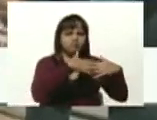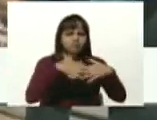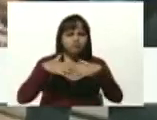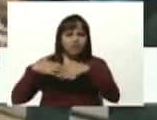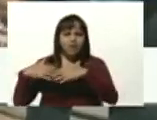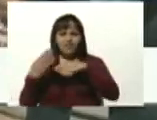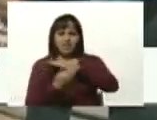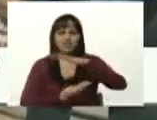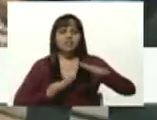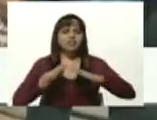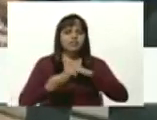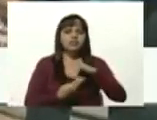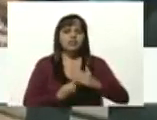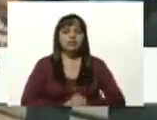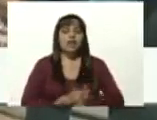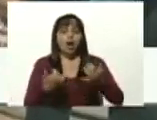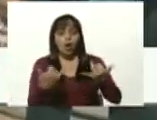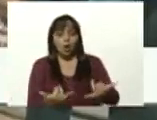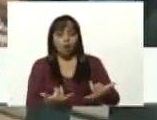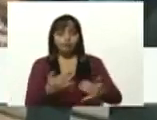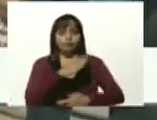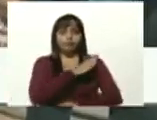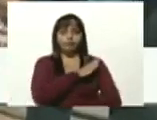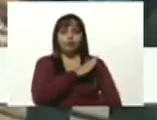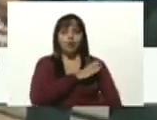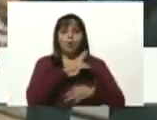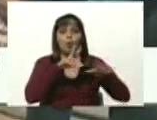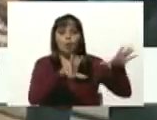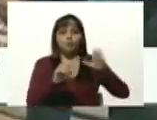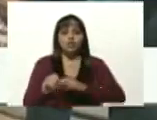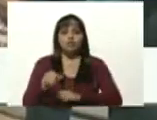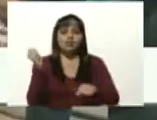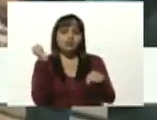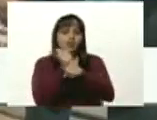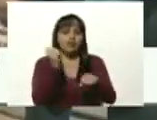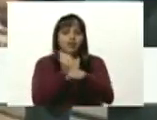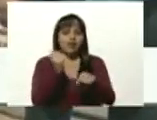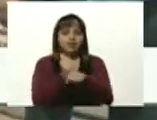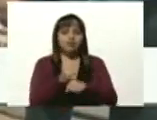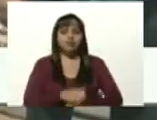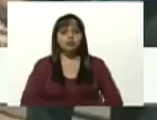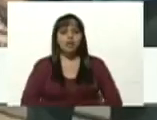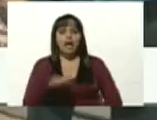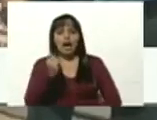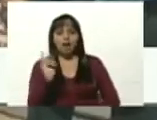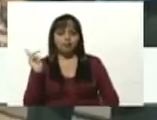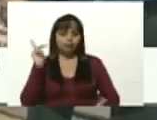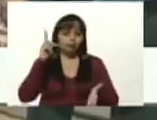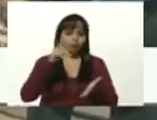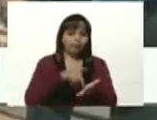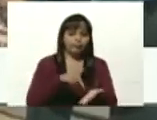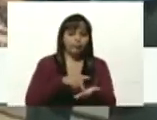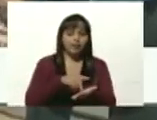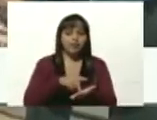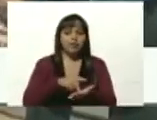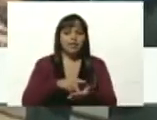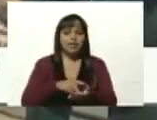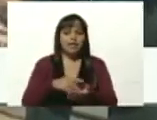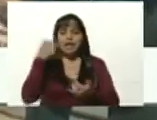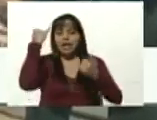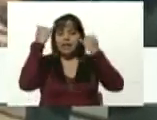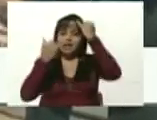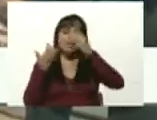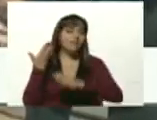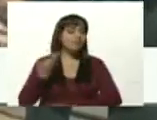empresas básicas. Actualmente contamos con 80 trabajadores que se han sumado a esta iniciativa tan interesante.